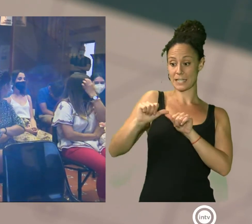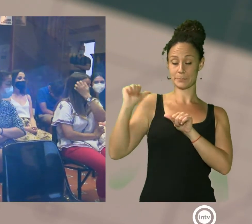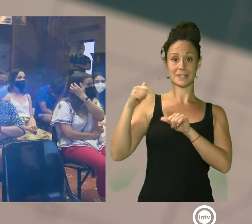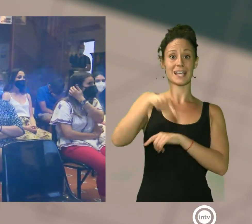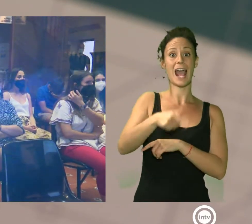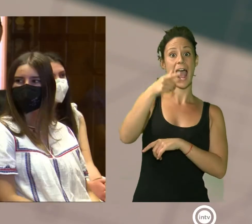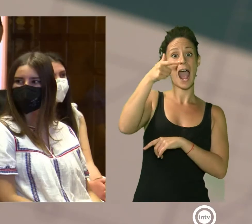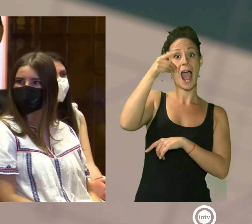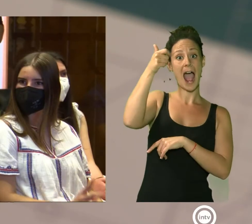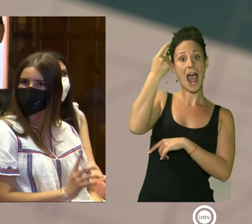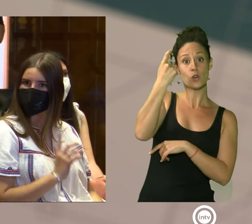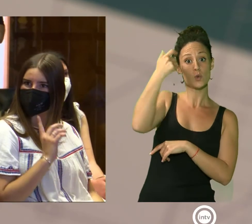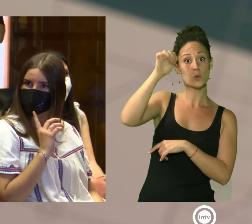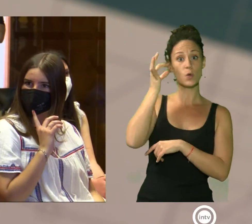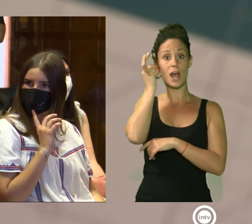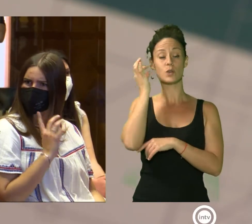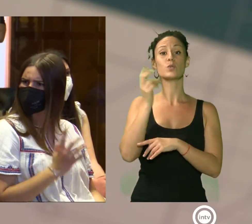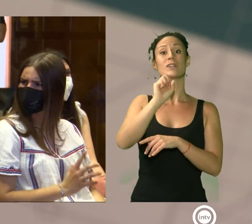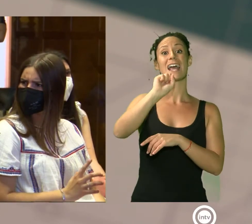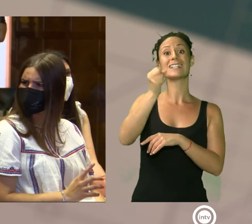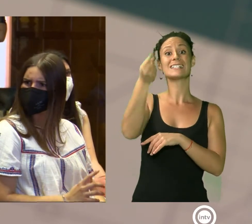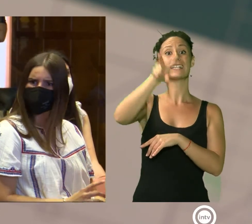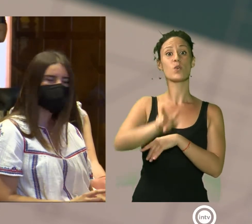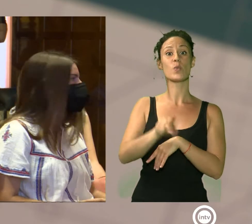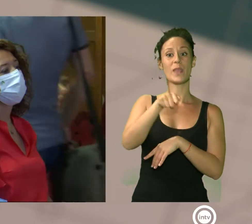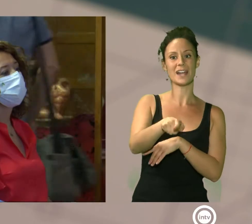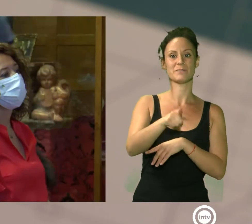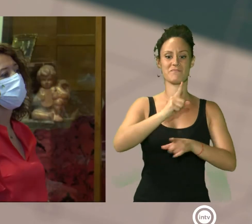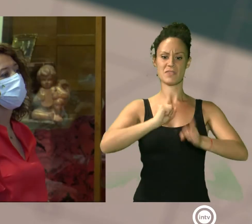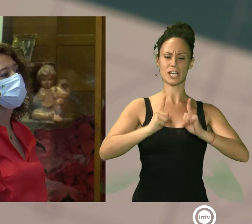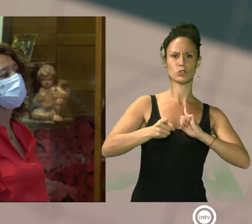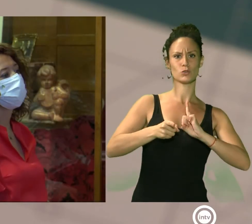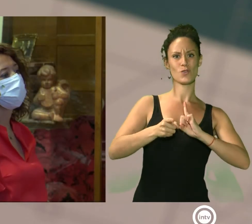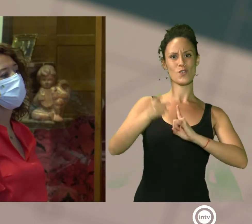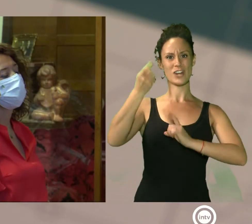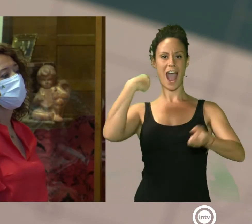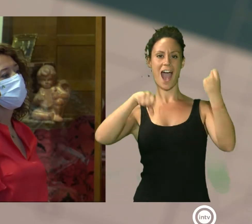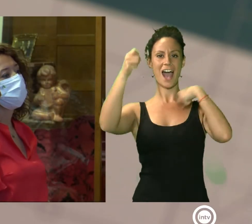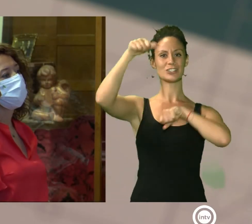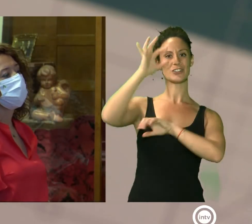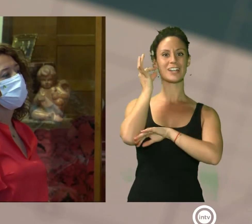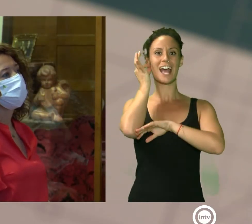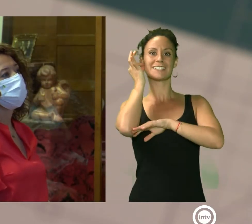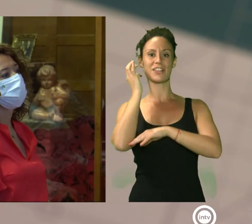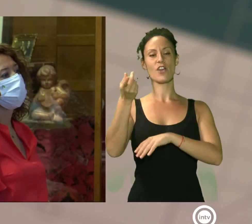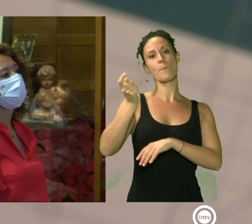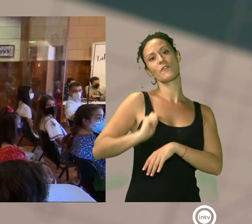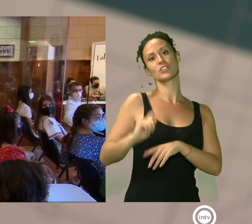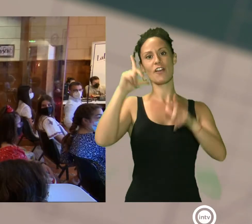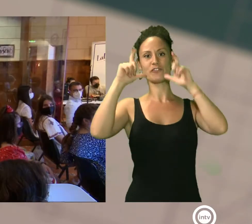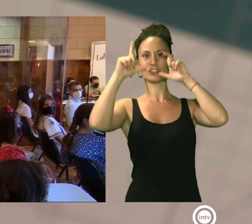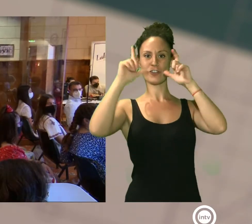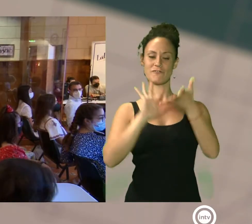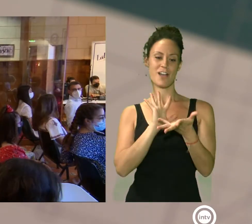este centro educativo se han convertido en directores, actores, actrices o profesionales de la fotografía para, entre todos,